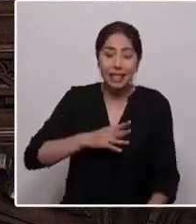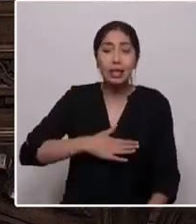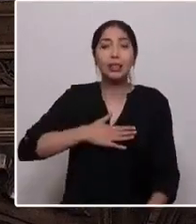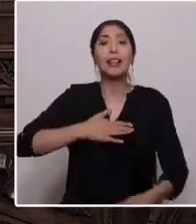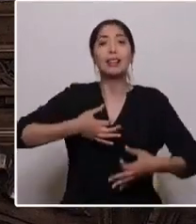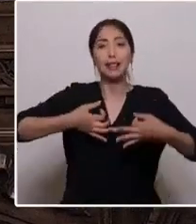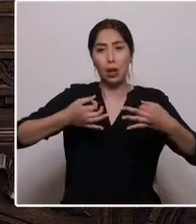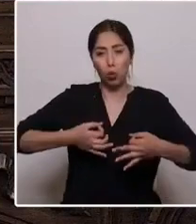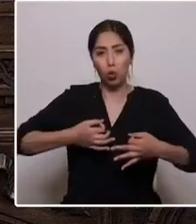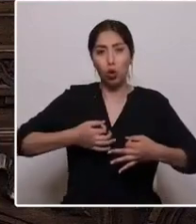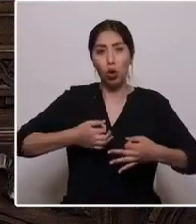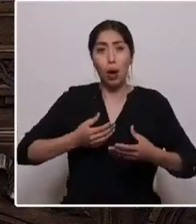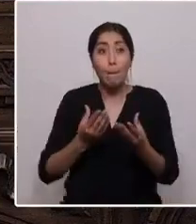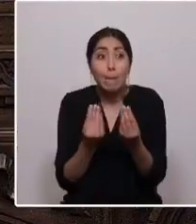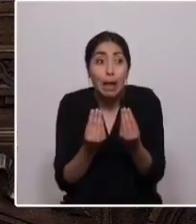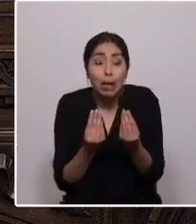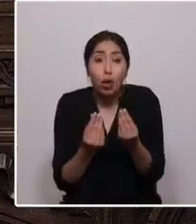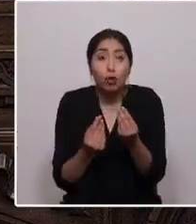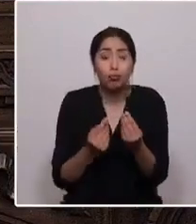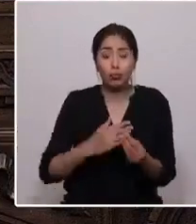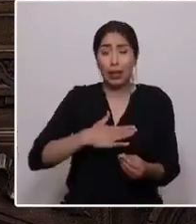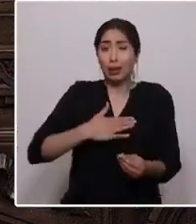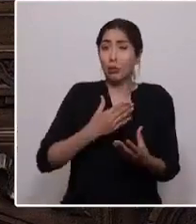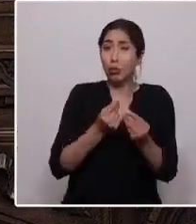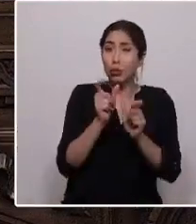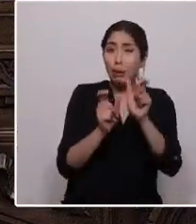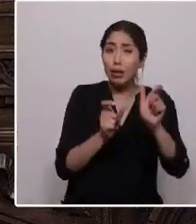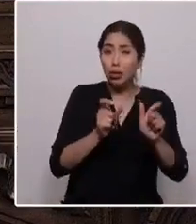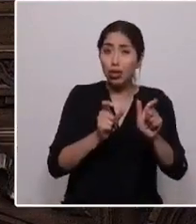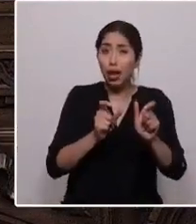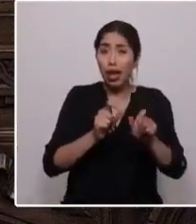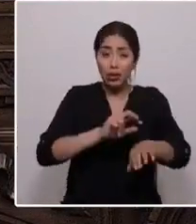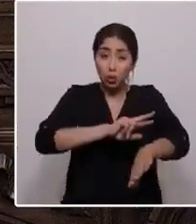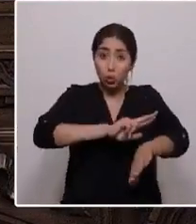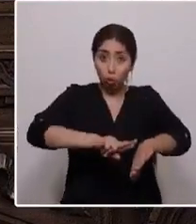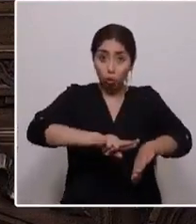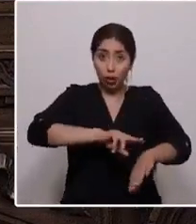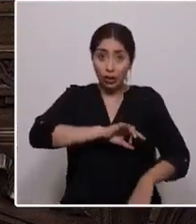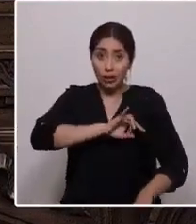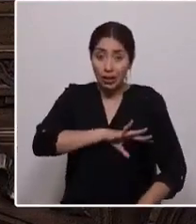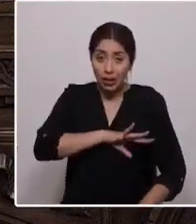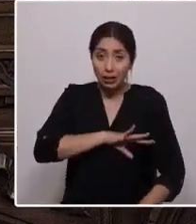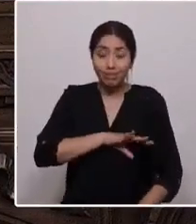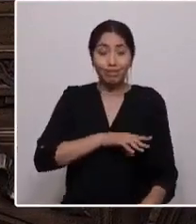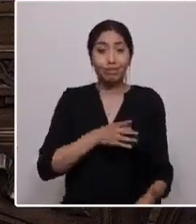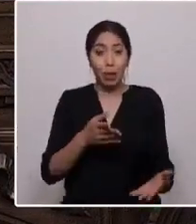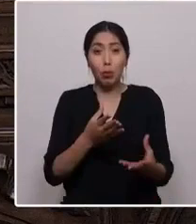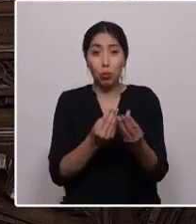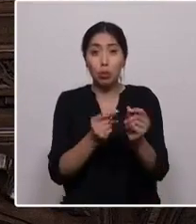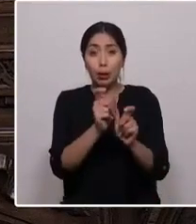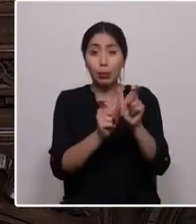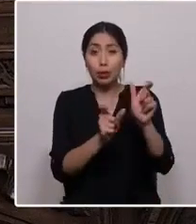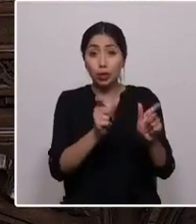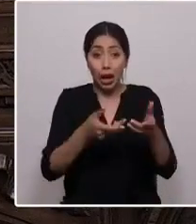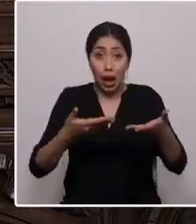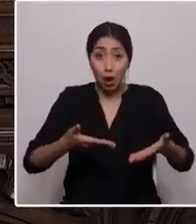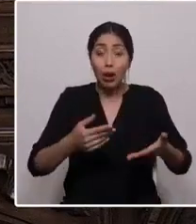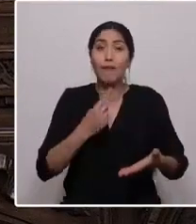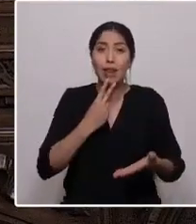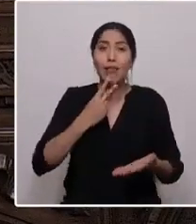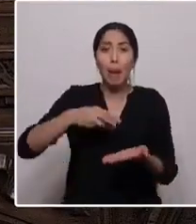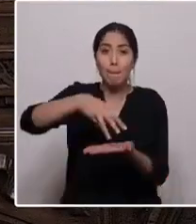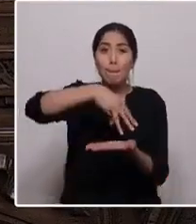ejemplo, que sienten muchas personas en la zona sur de nuestro país, donde muchos de ellos ahora son habitantes del Maule Sur,